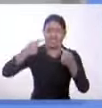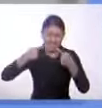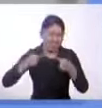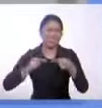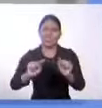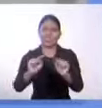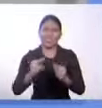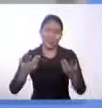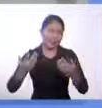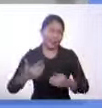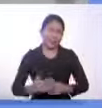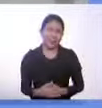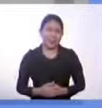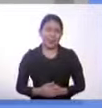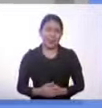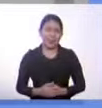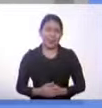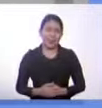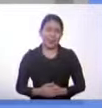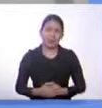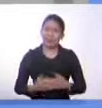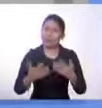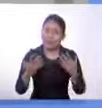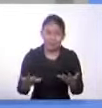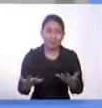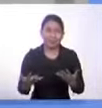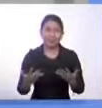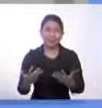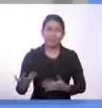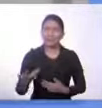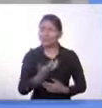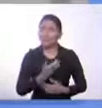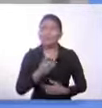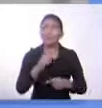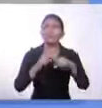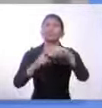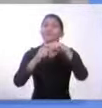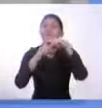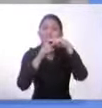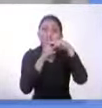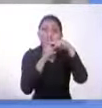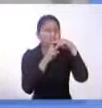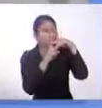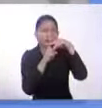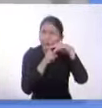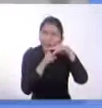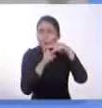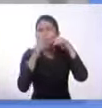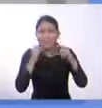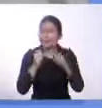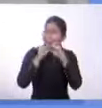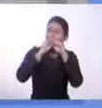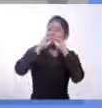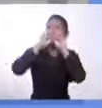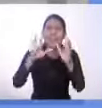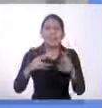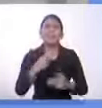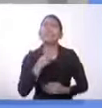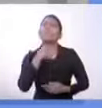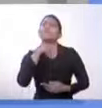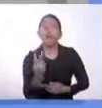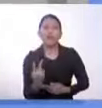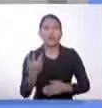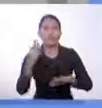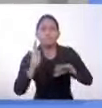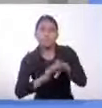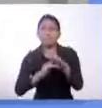hoy más que nunca estamos. Y si no gritamos a los cuatro vientos, pues no quieren de ninguna manera escucharlos. Por